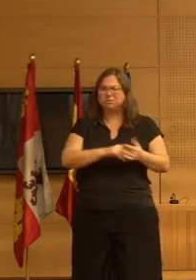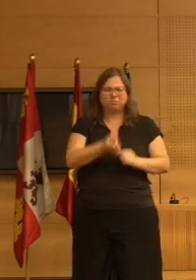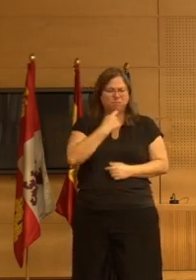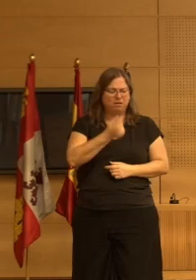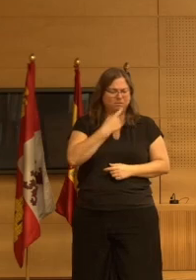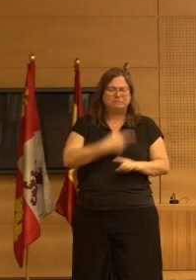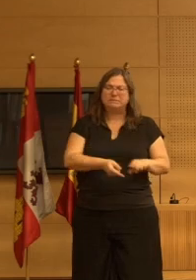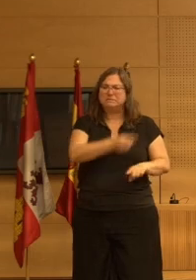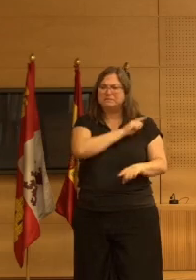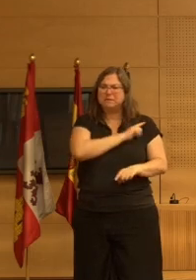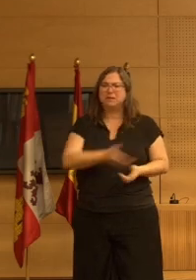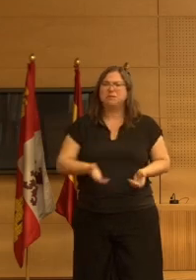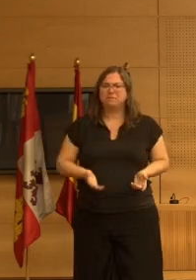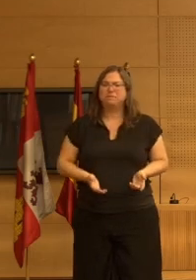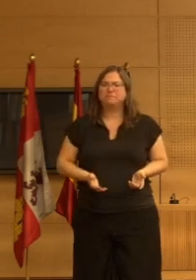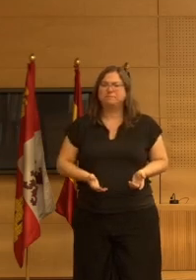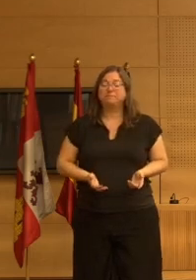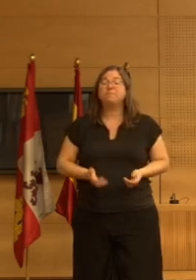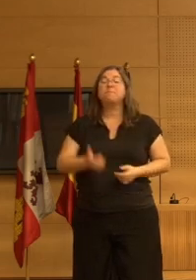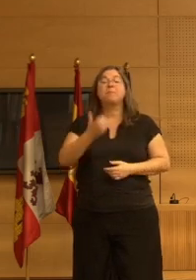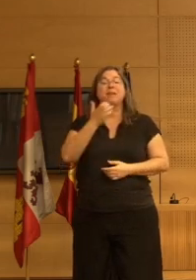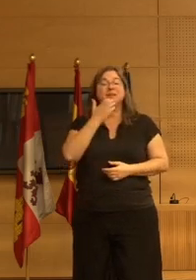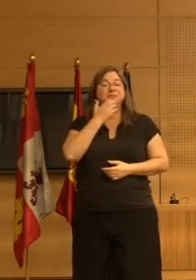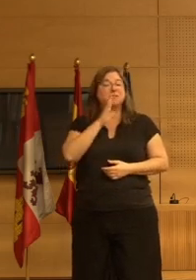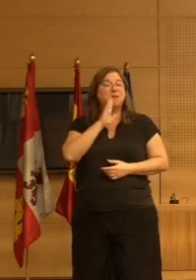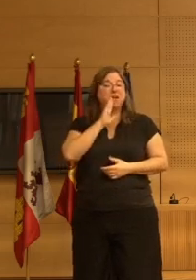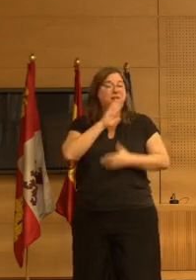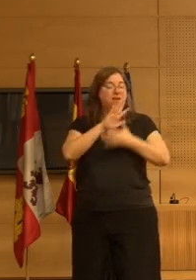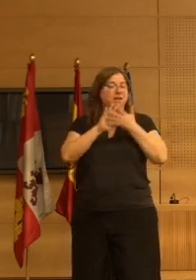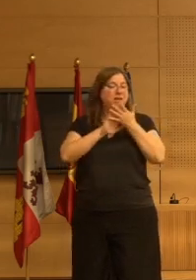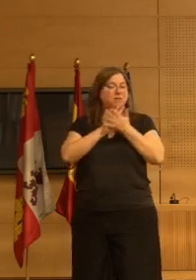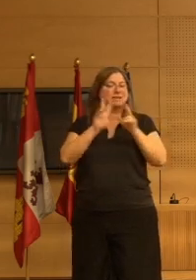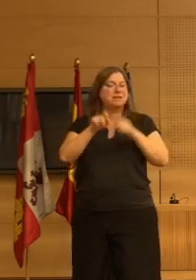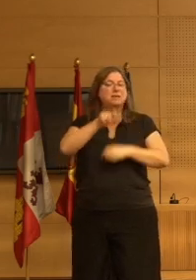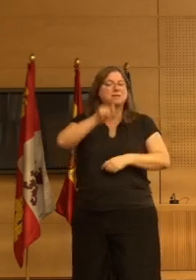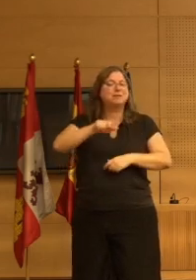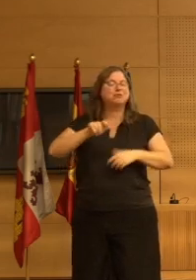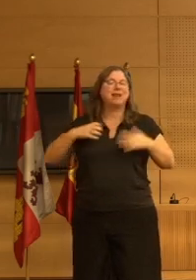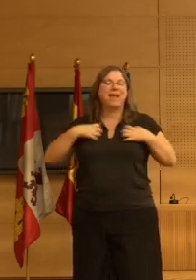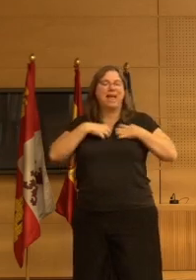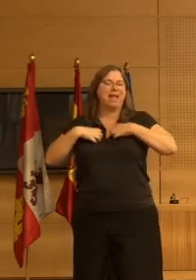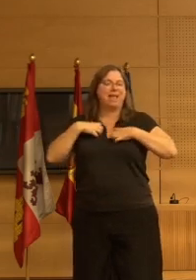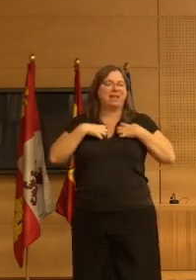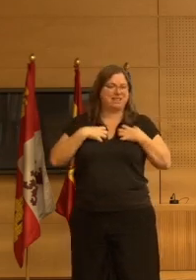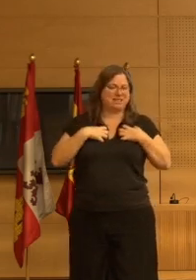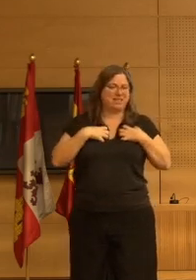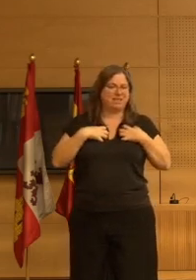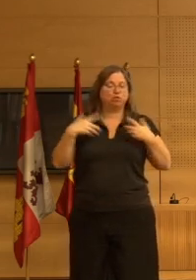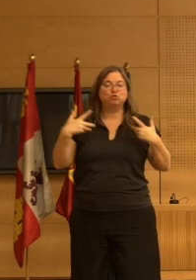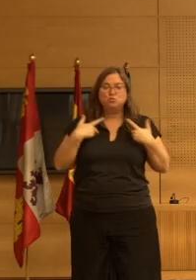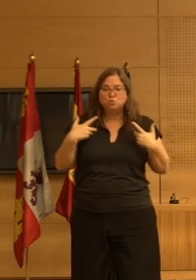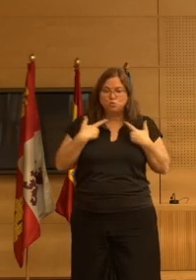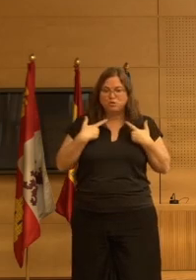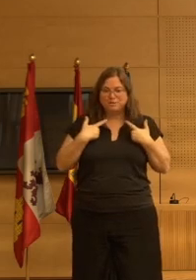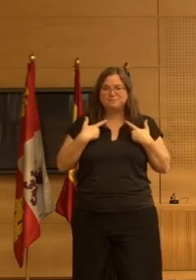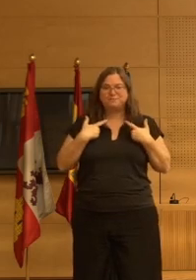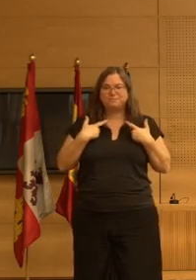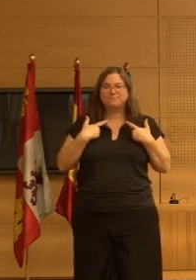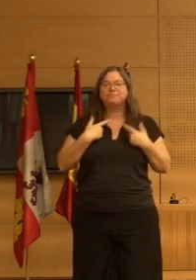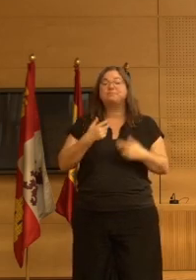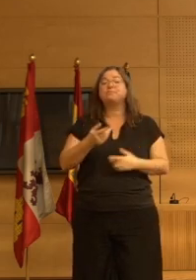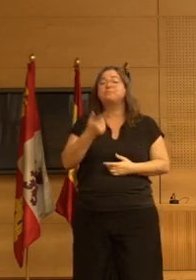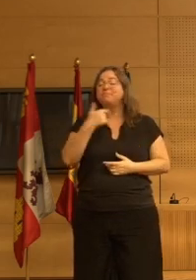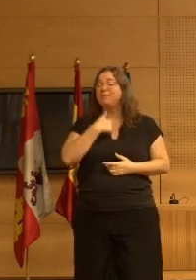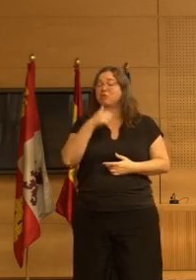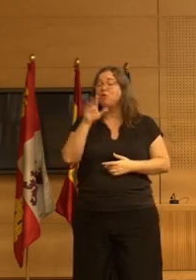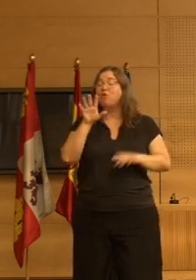yo creo que cuando hablabas de personas agitadas que sufren y todo esto yo lo que